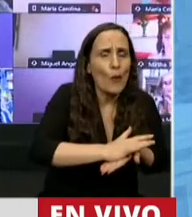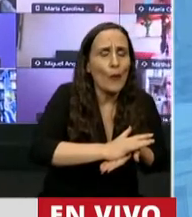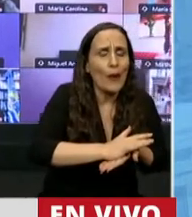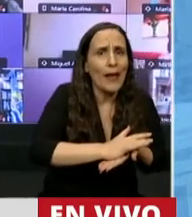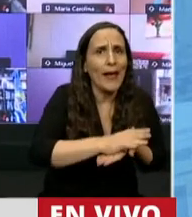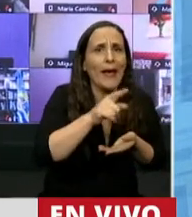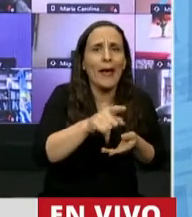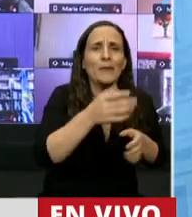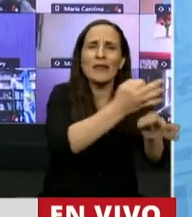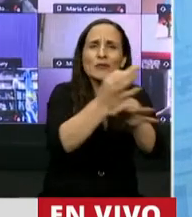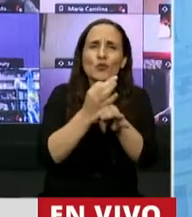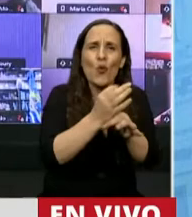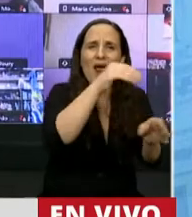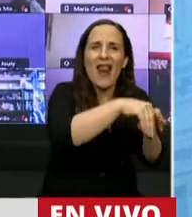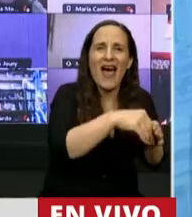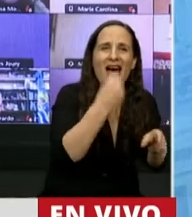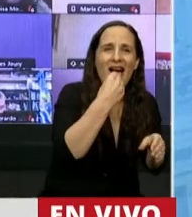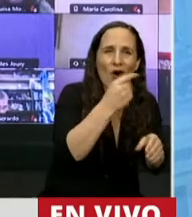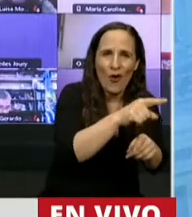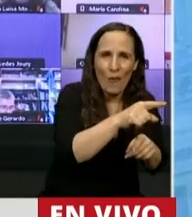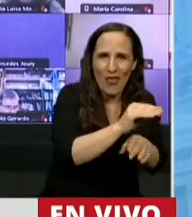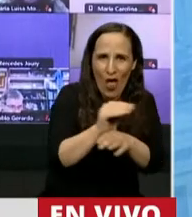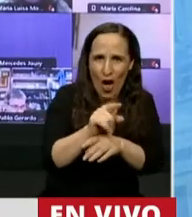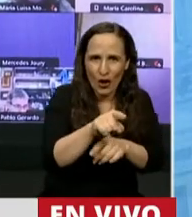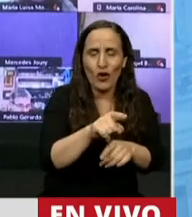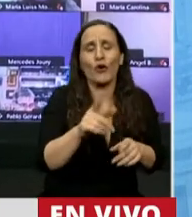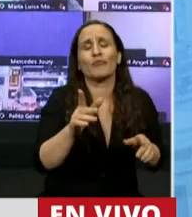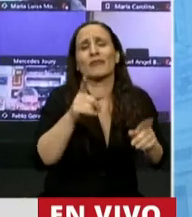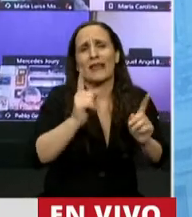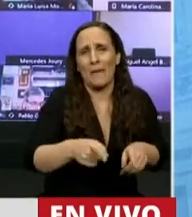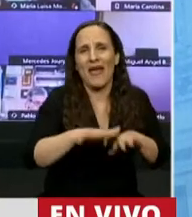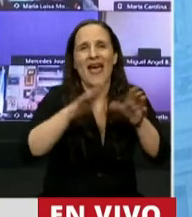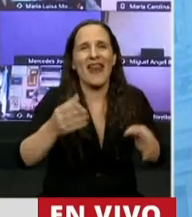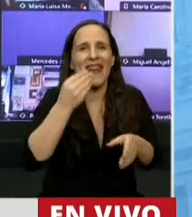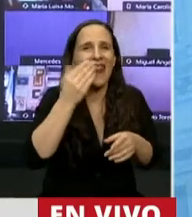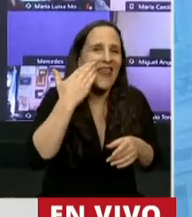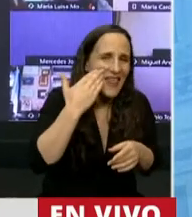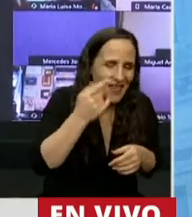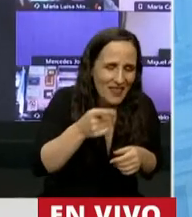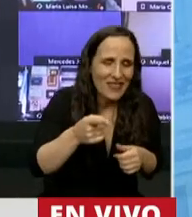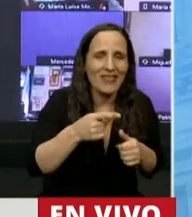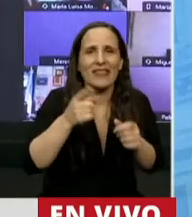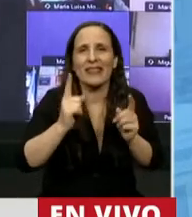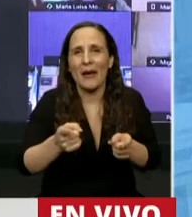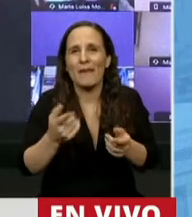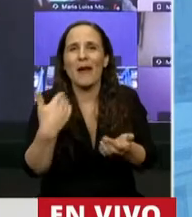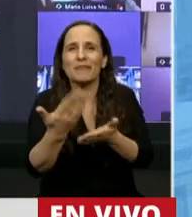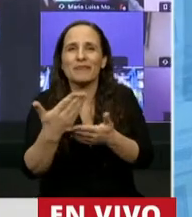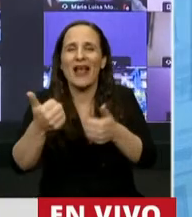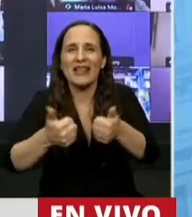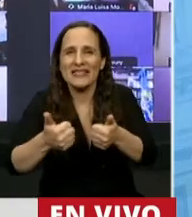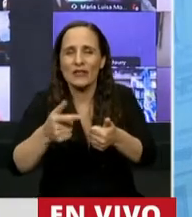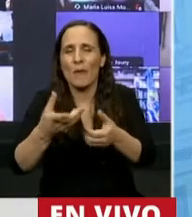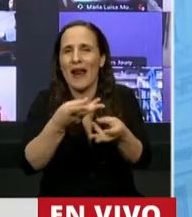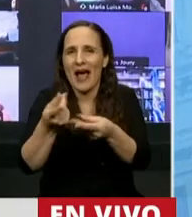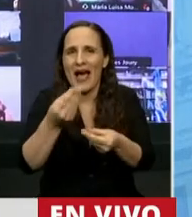relacionadas con comedores escolares, que junto con los merenderos y junto con las licitaciones de compra de alimentos, que ya